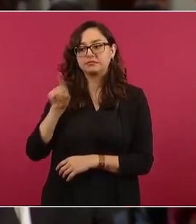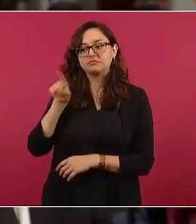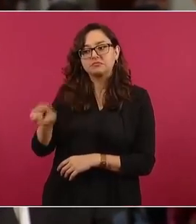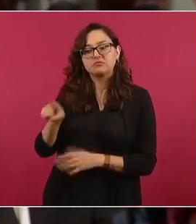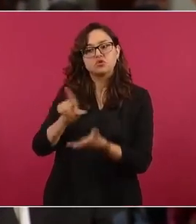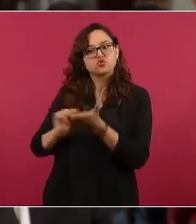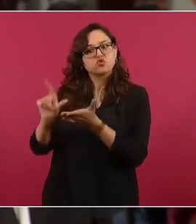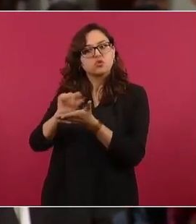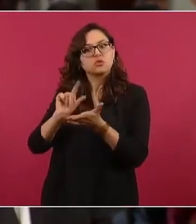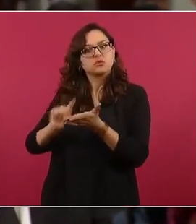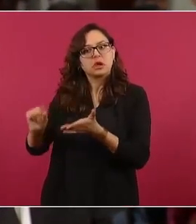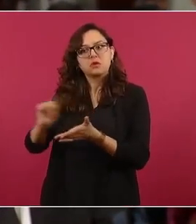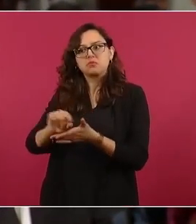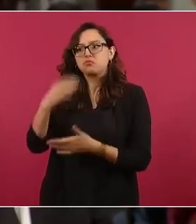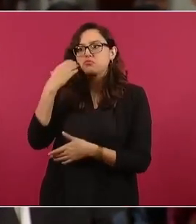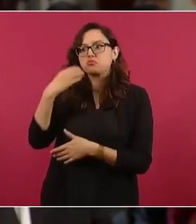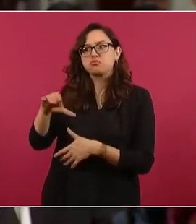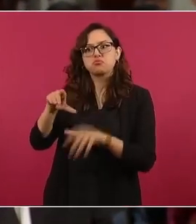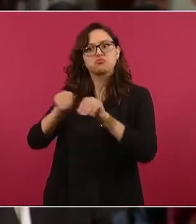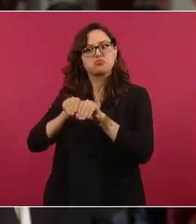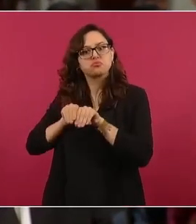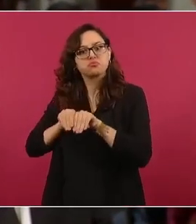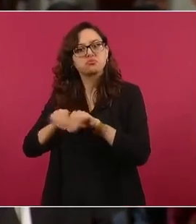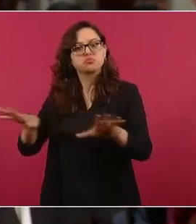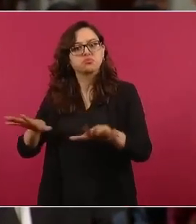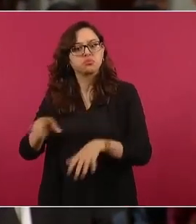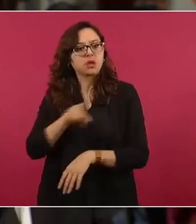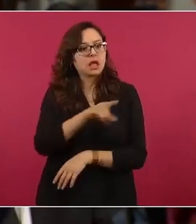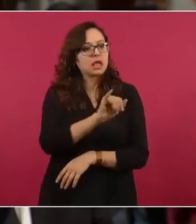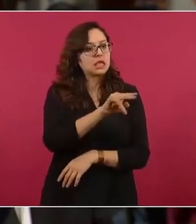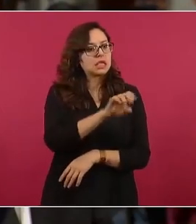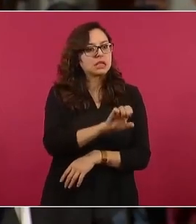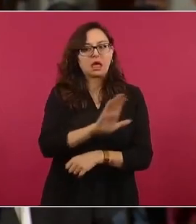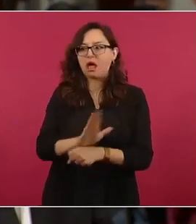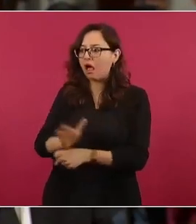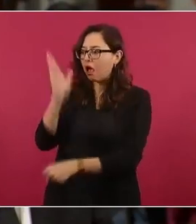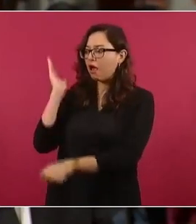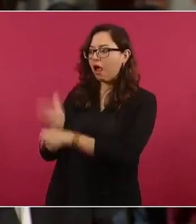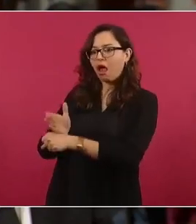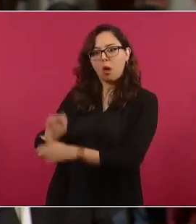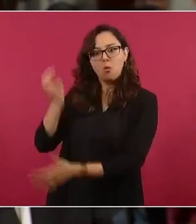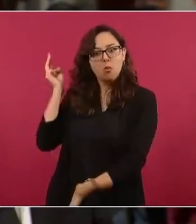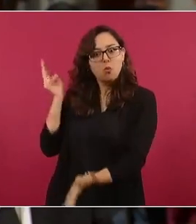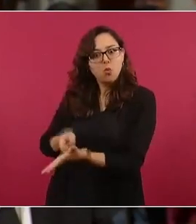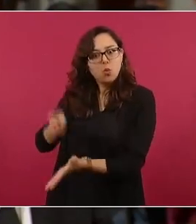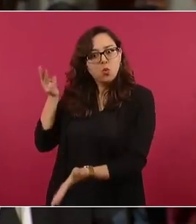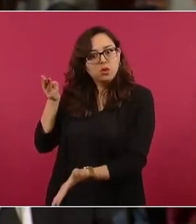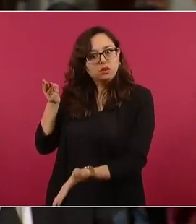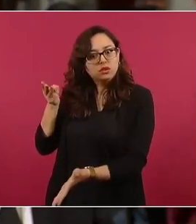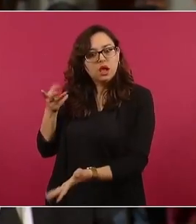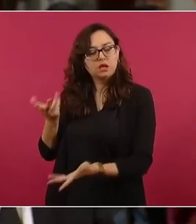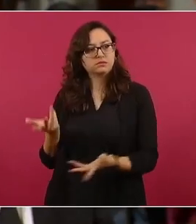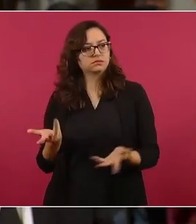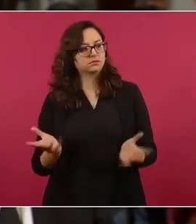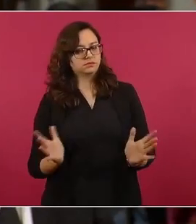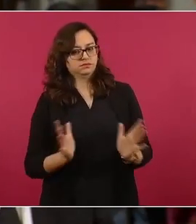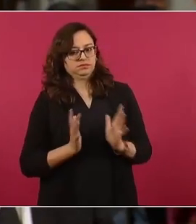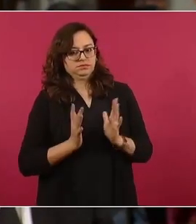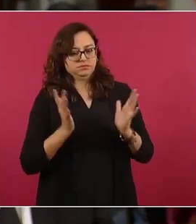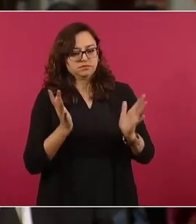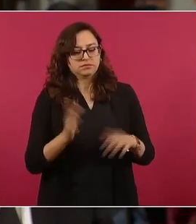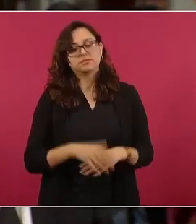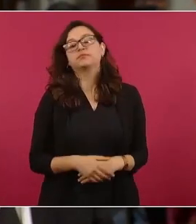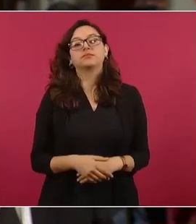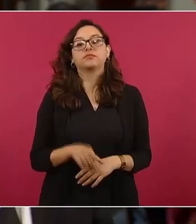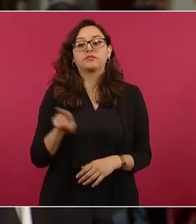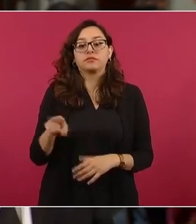comentario en un tuit que publica la diputada Andrea Chávez y pone así, dice Andrea Chávez, una